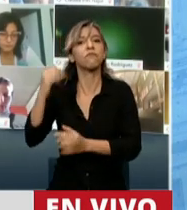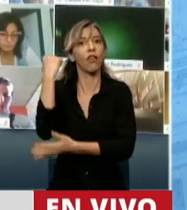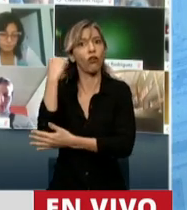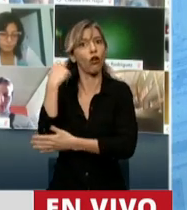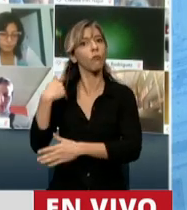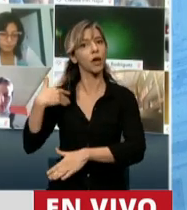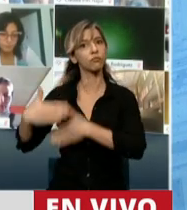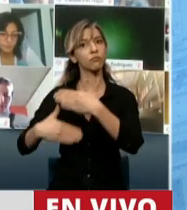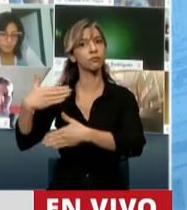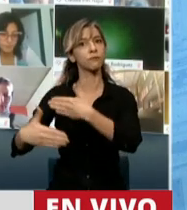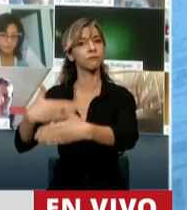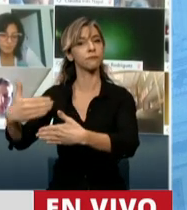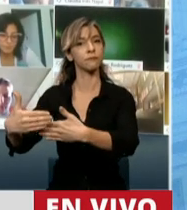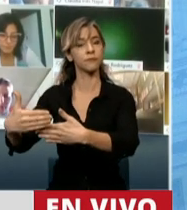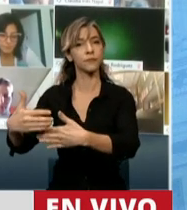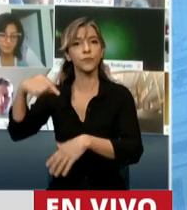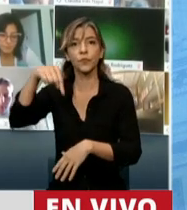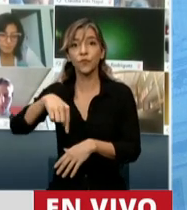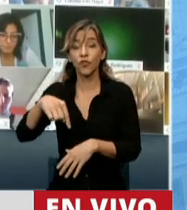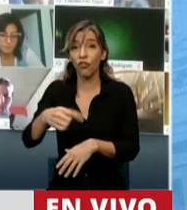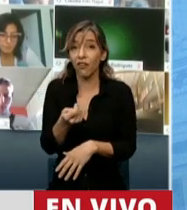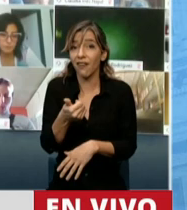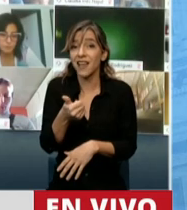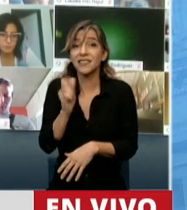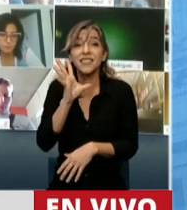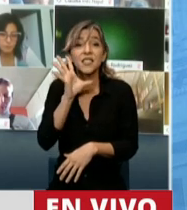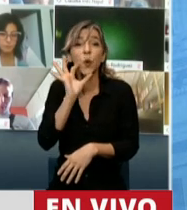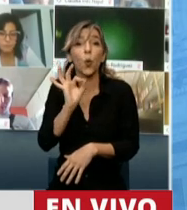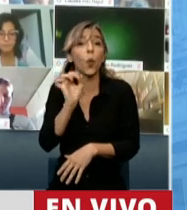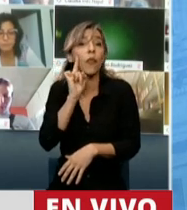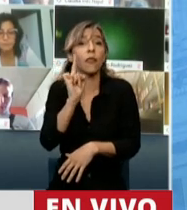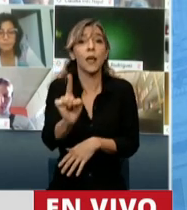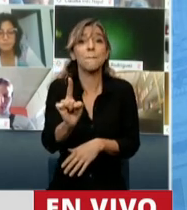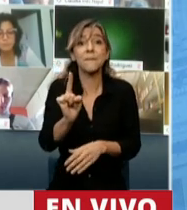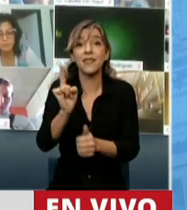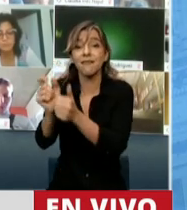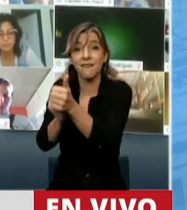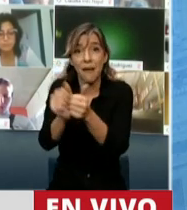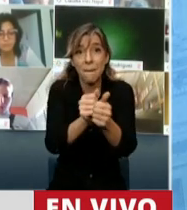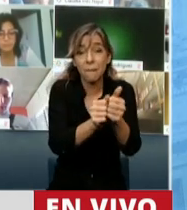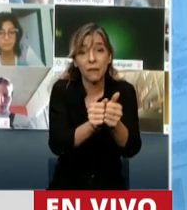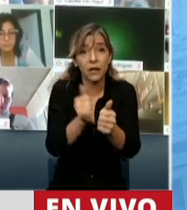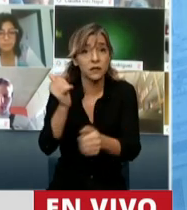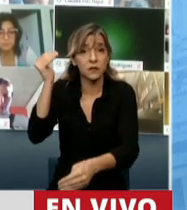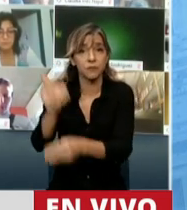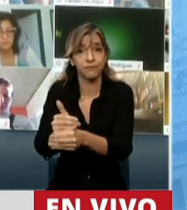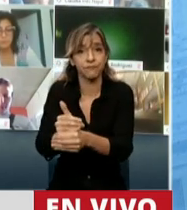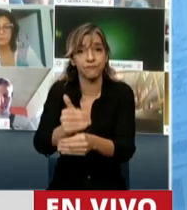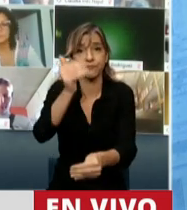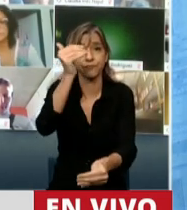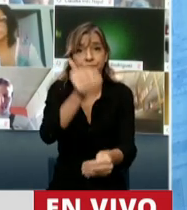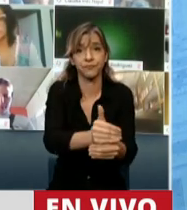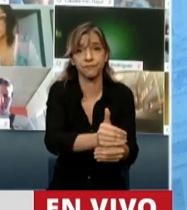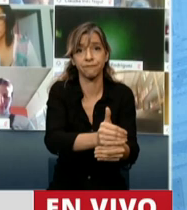economía. Hoy son casi 50.000 las pymes que cerraron sus puertas, que